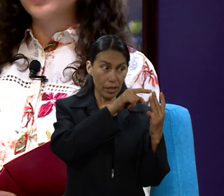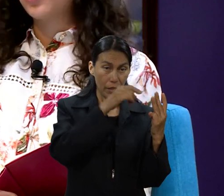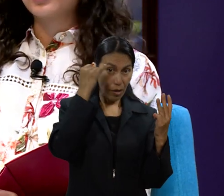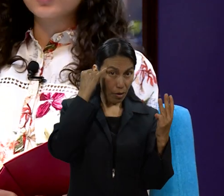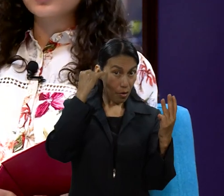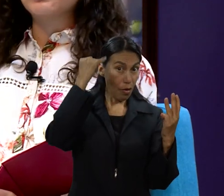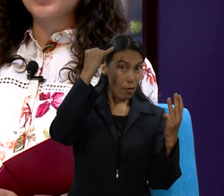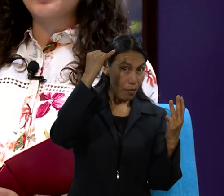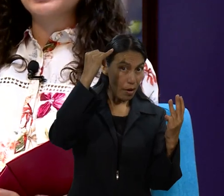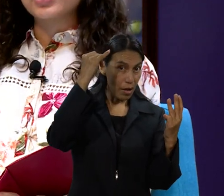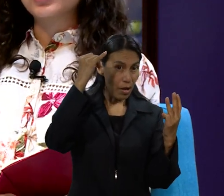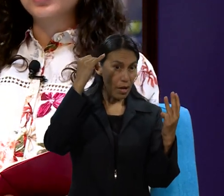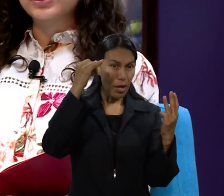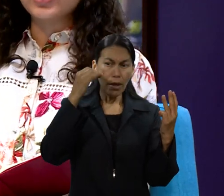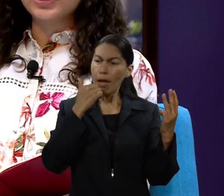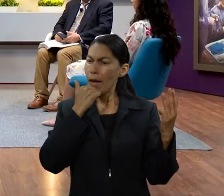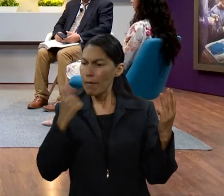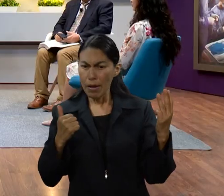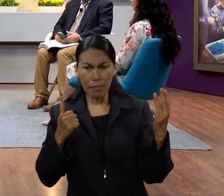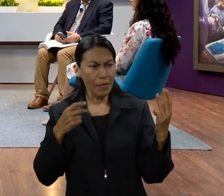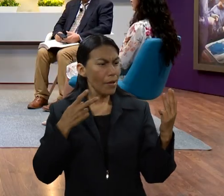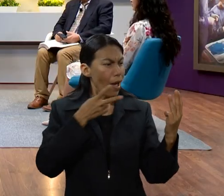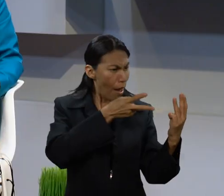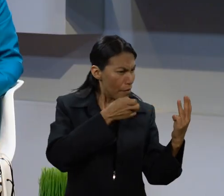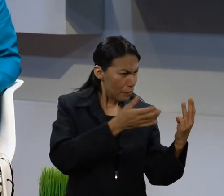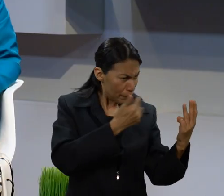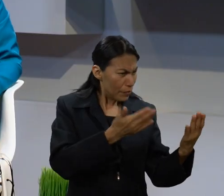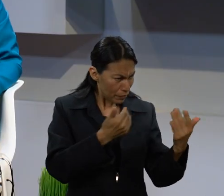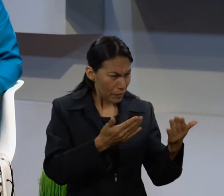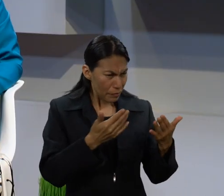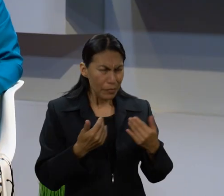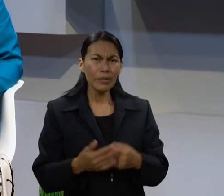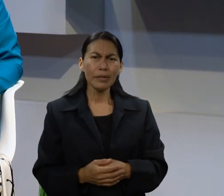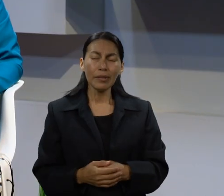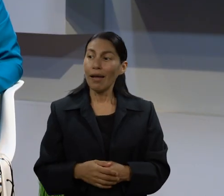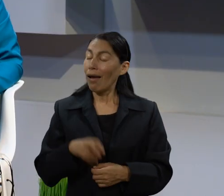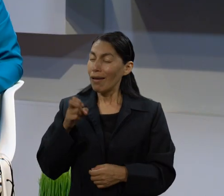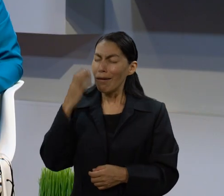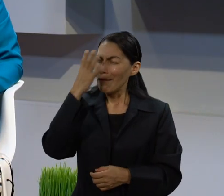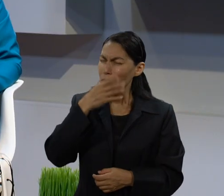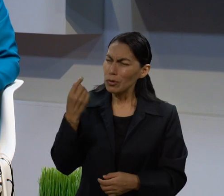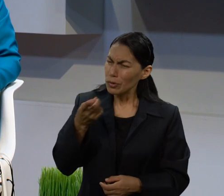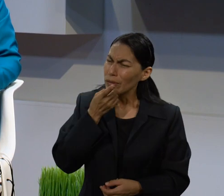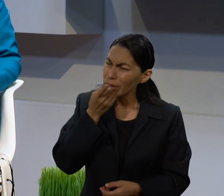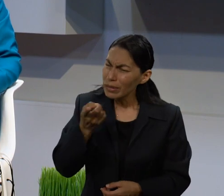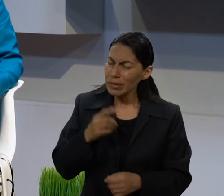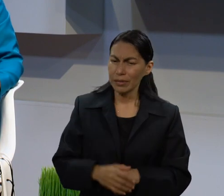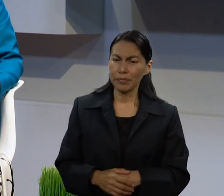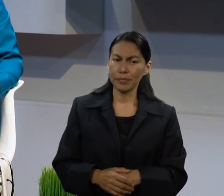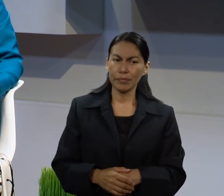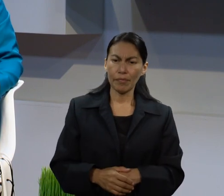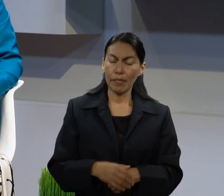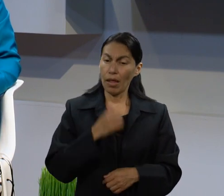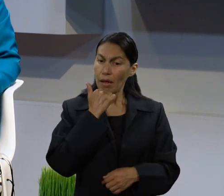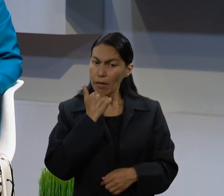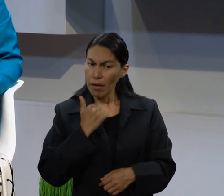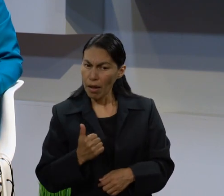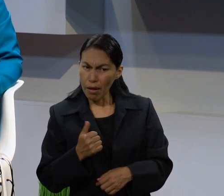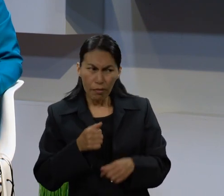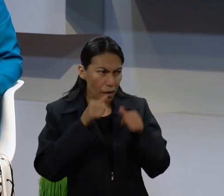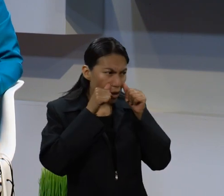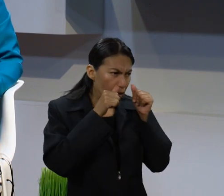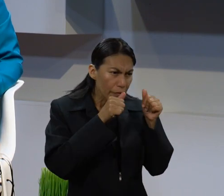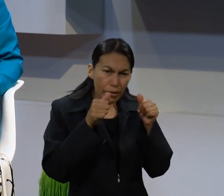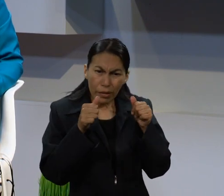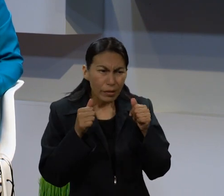él sin dudarlo los invitó a pasar a su tienda. Qué bonito que mencionas eso porque él estaba así como pendiente. personas